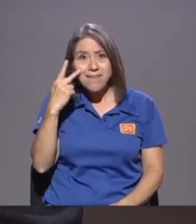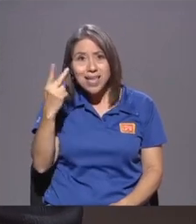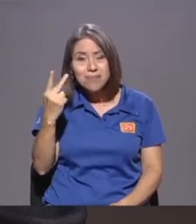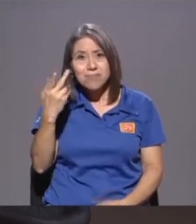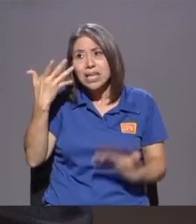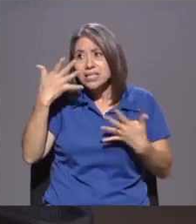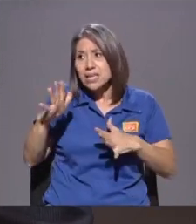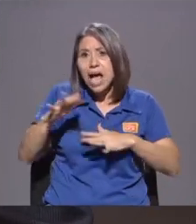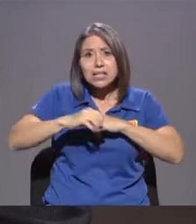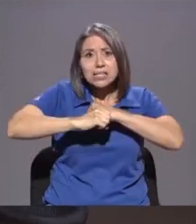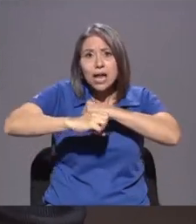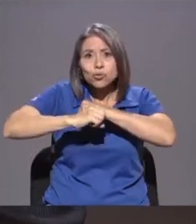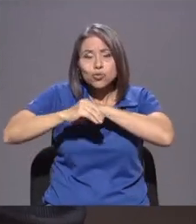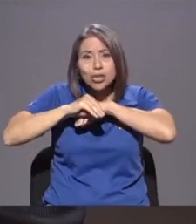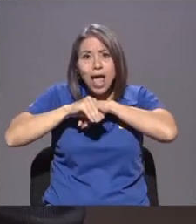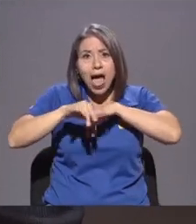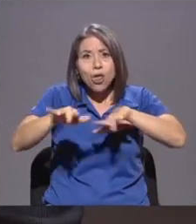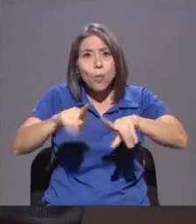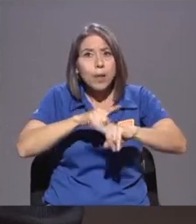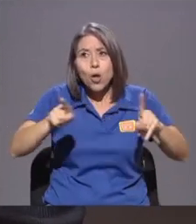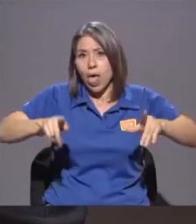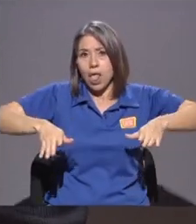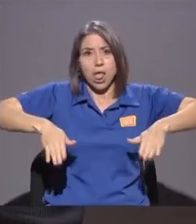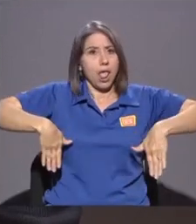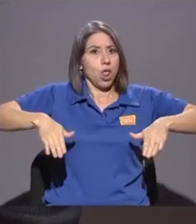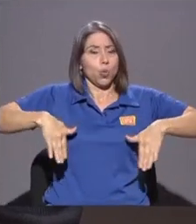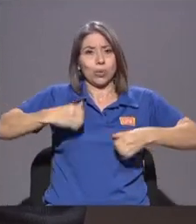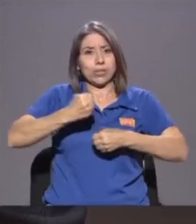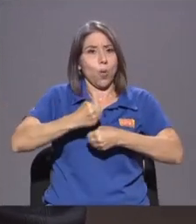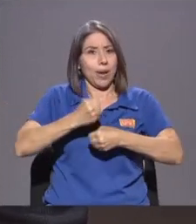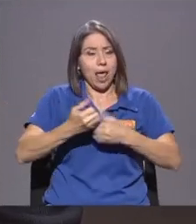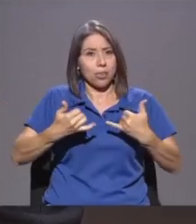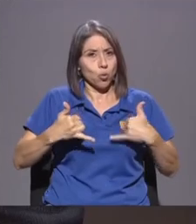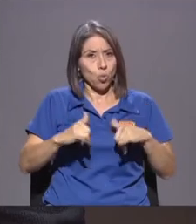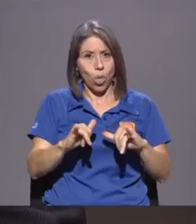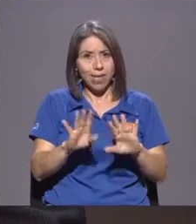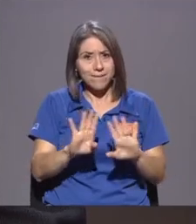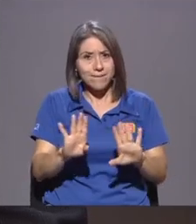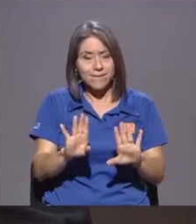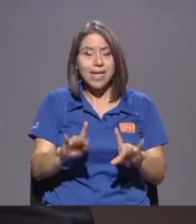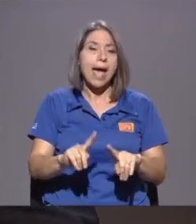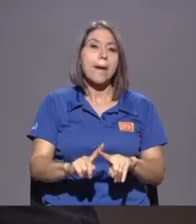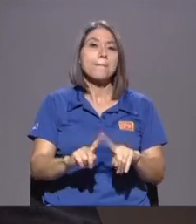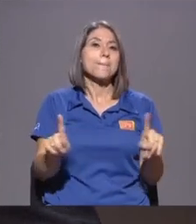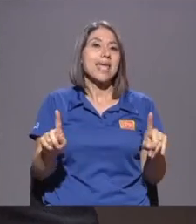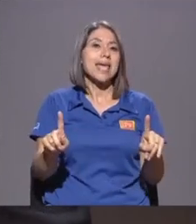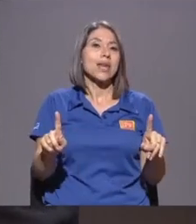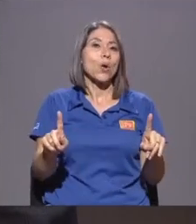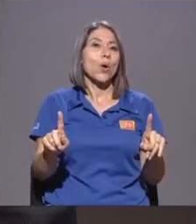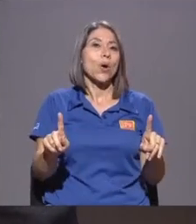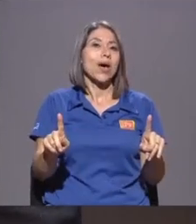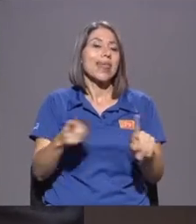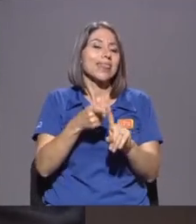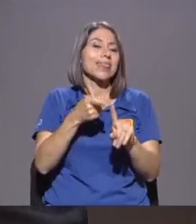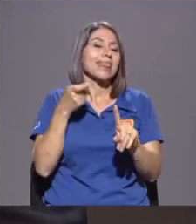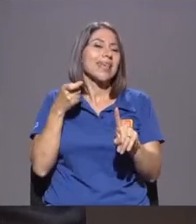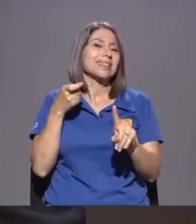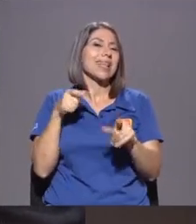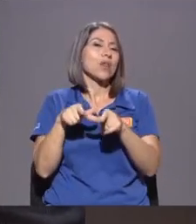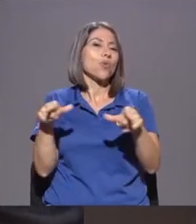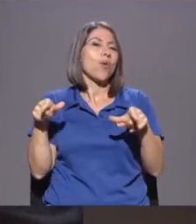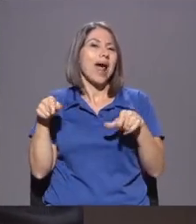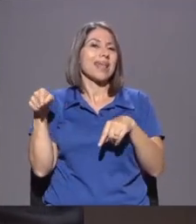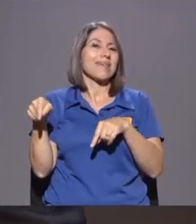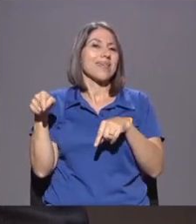anunciado Que todavía no está Este Operando Pero que Por el lugar de donde viene Ha causado